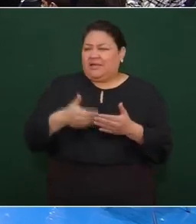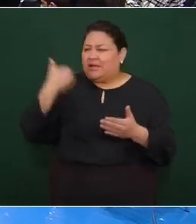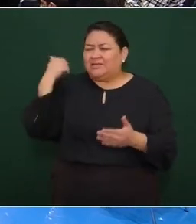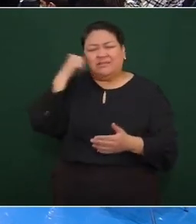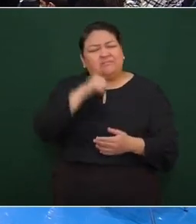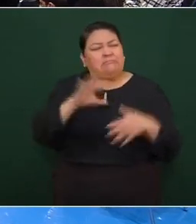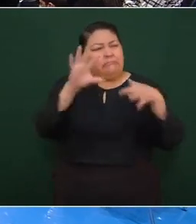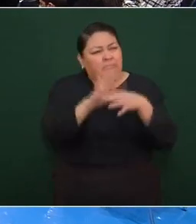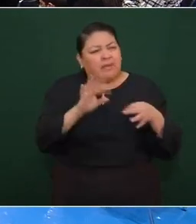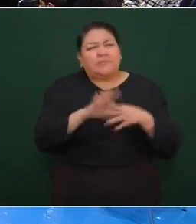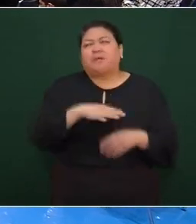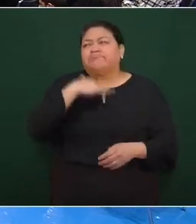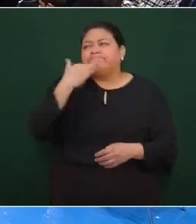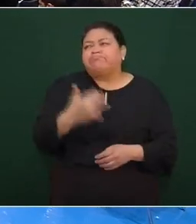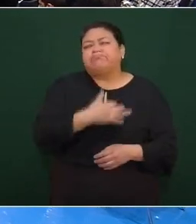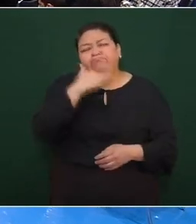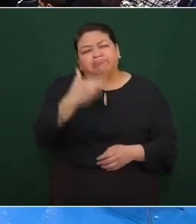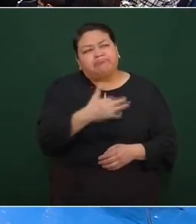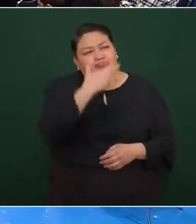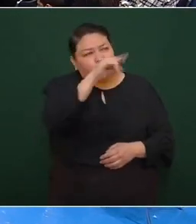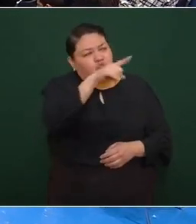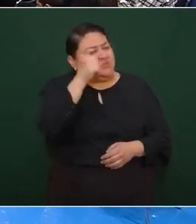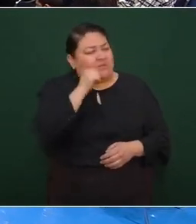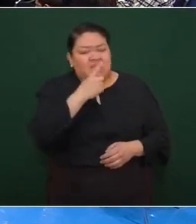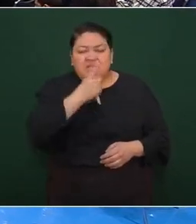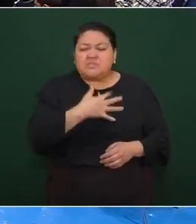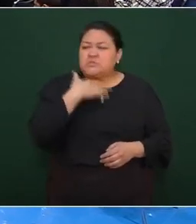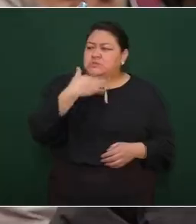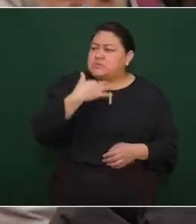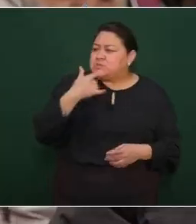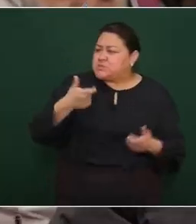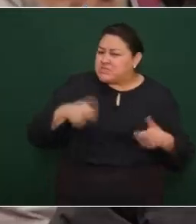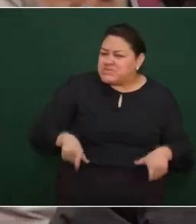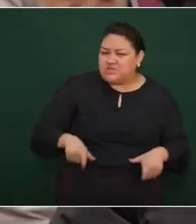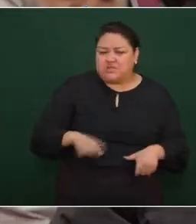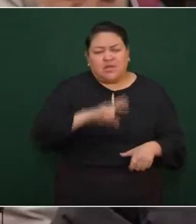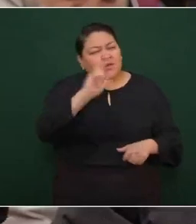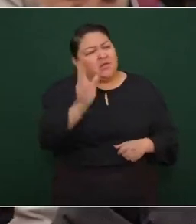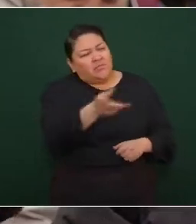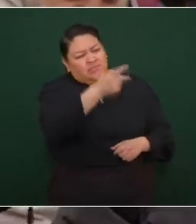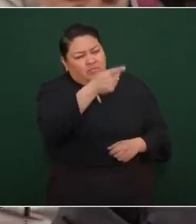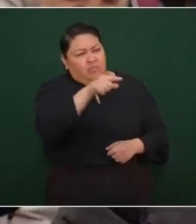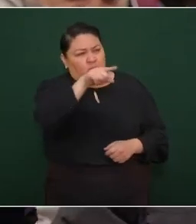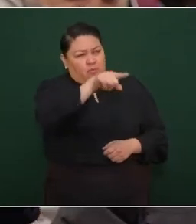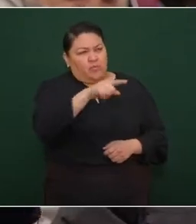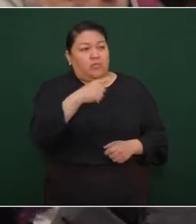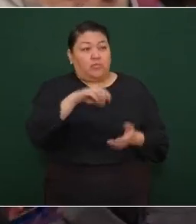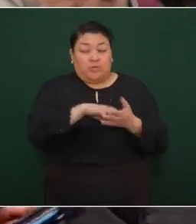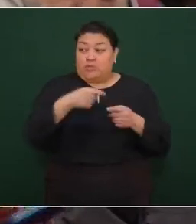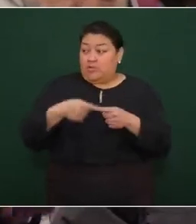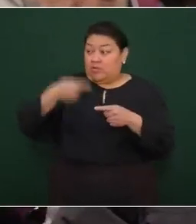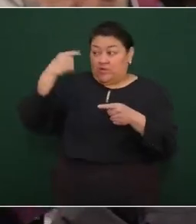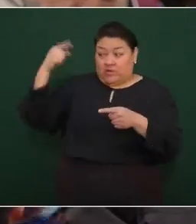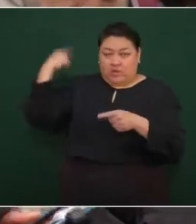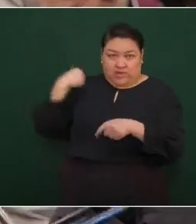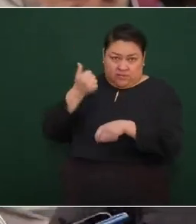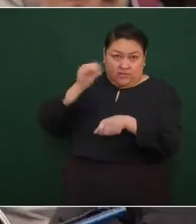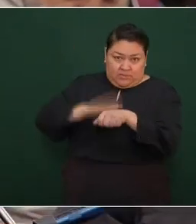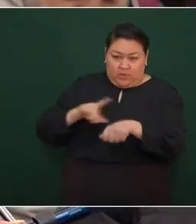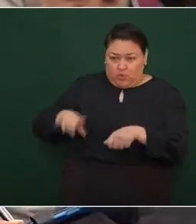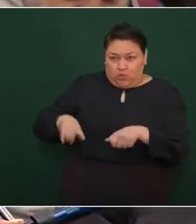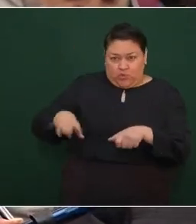corrupción en su administración, saber en el sentido de que administraciones pasadas han estado